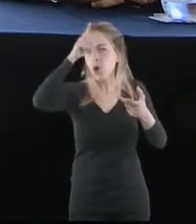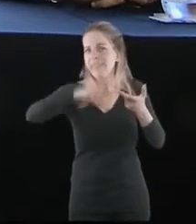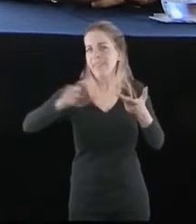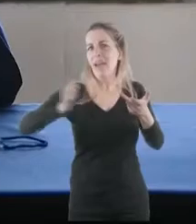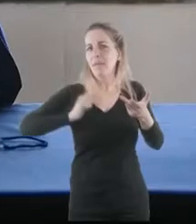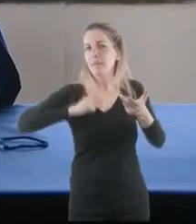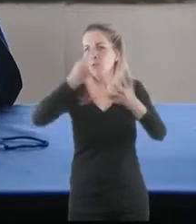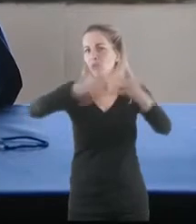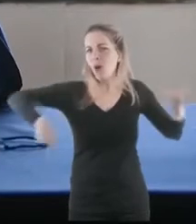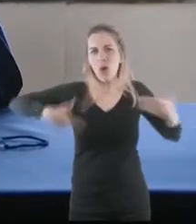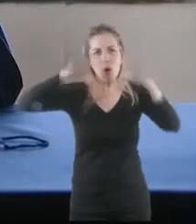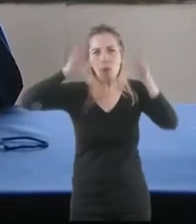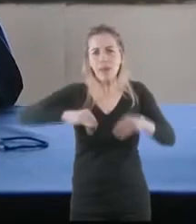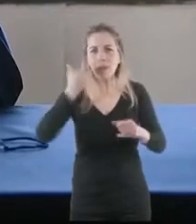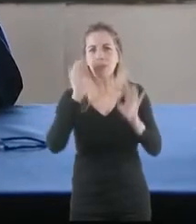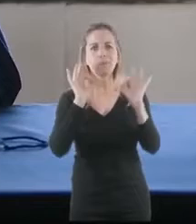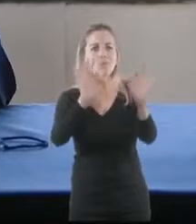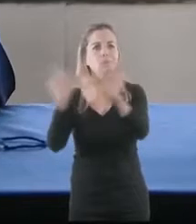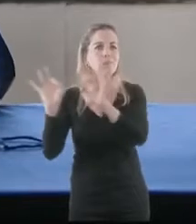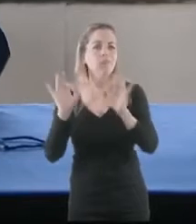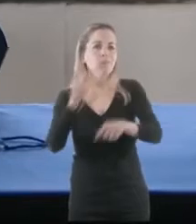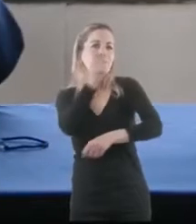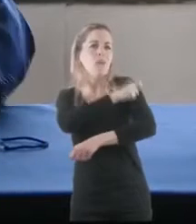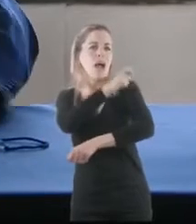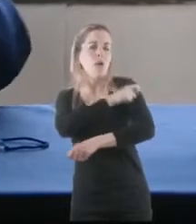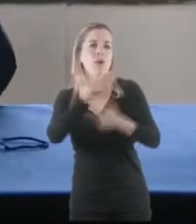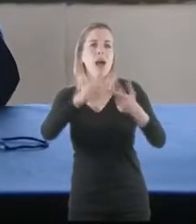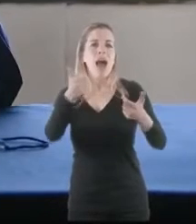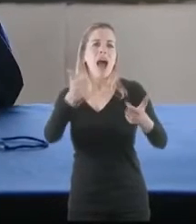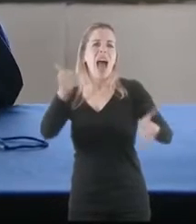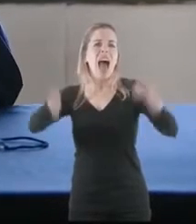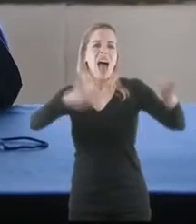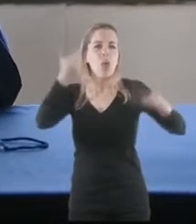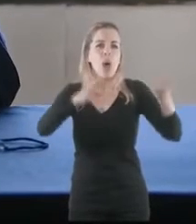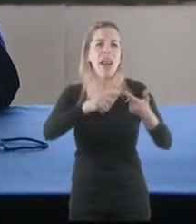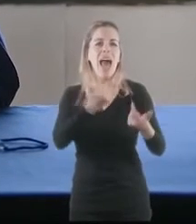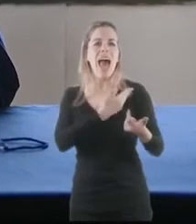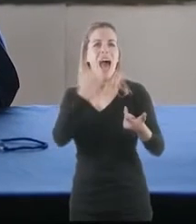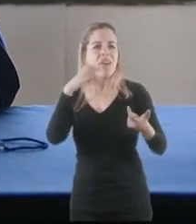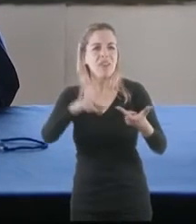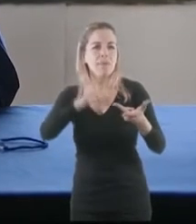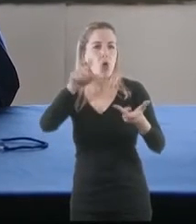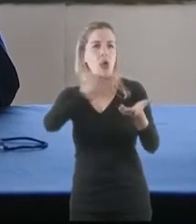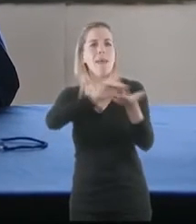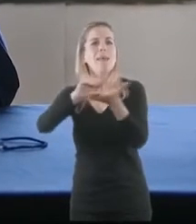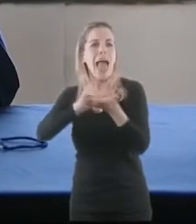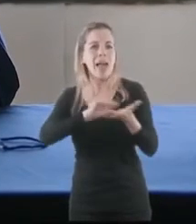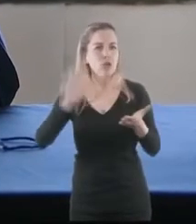como de los organismos nacionales, AFIP, Aduana, todos ya con